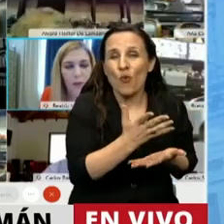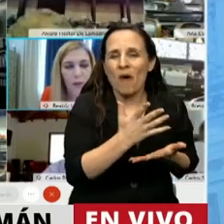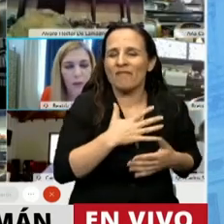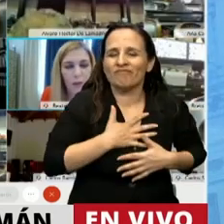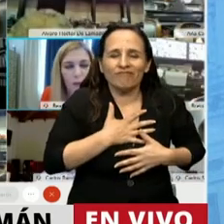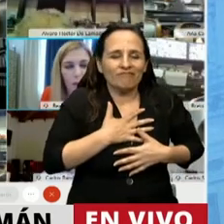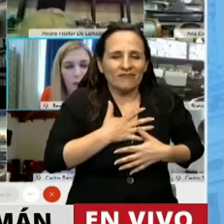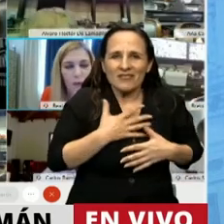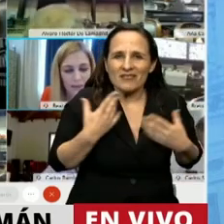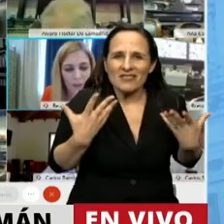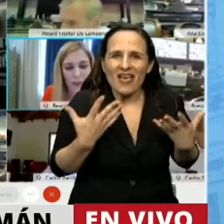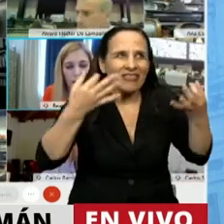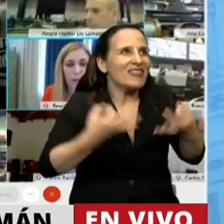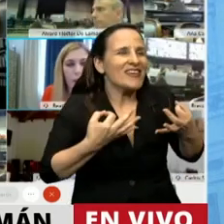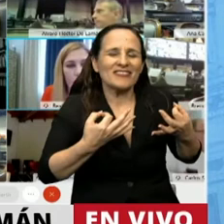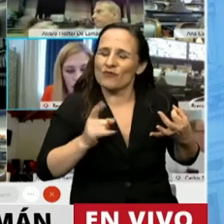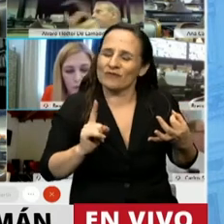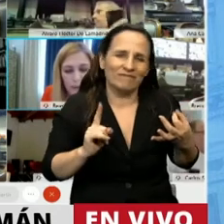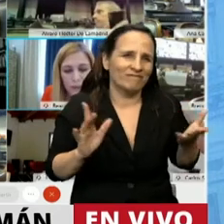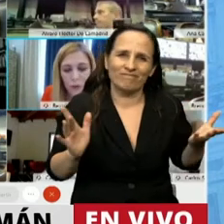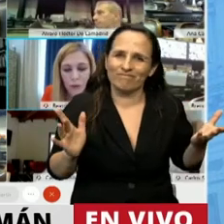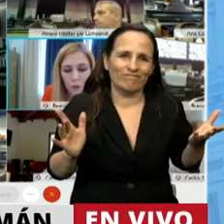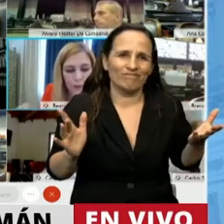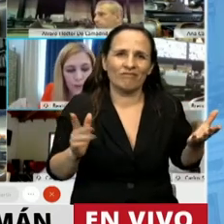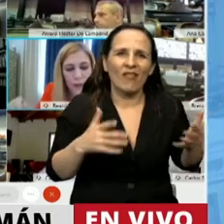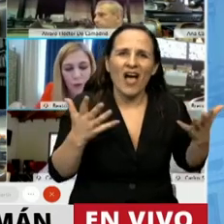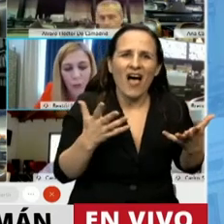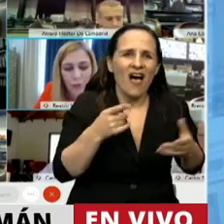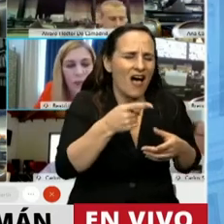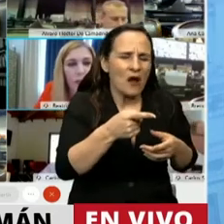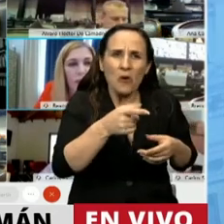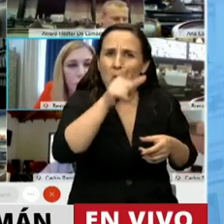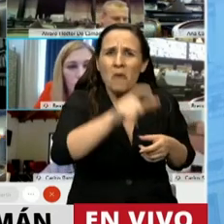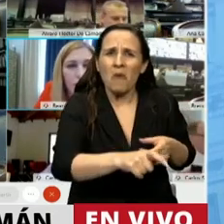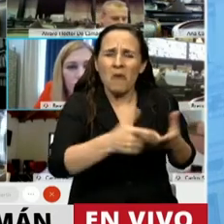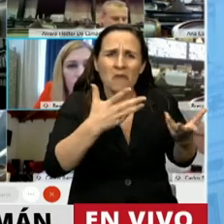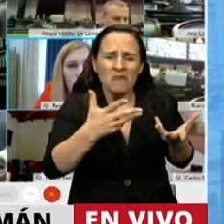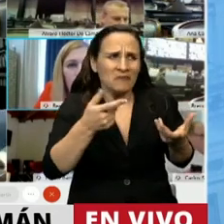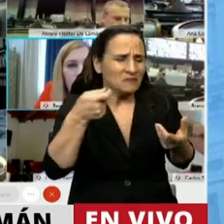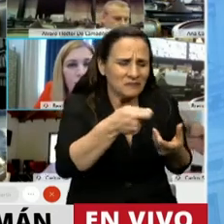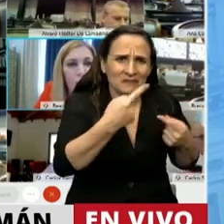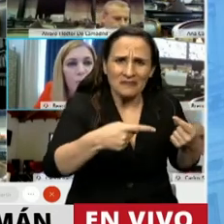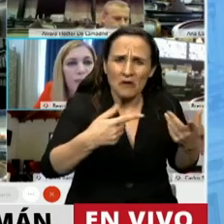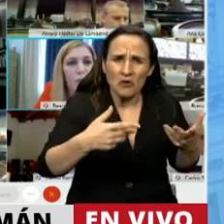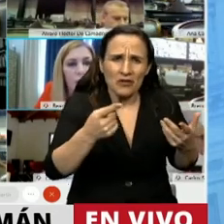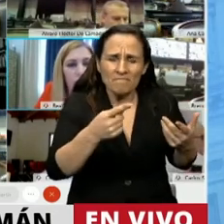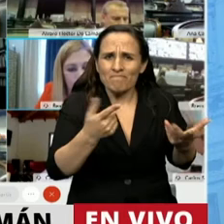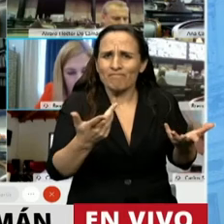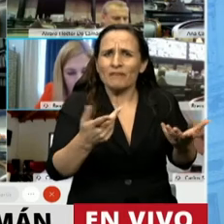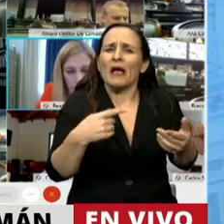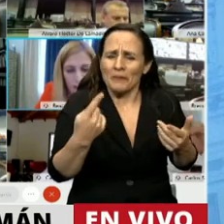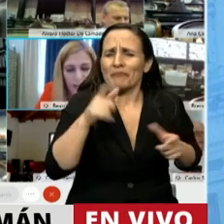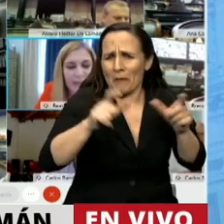por una real y lamentable seguridad. Ante un delito contra una persona común, los tucumanos tenemos muchas